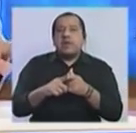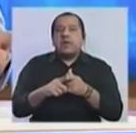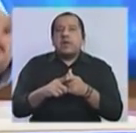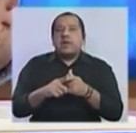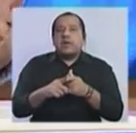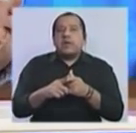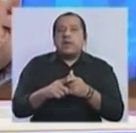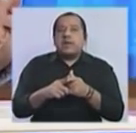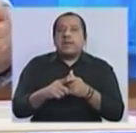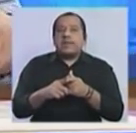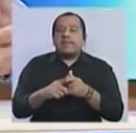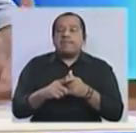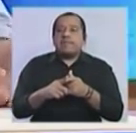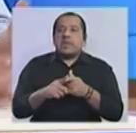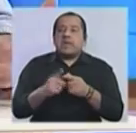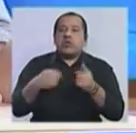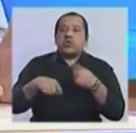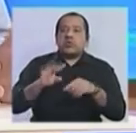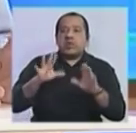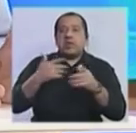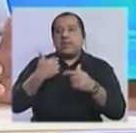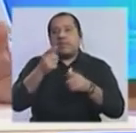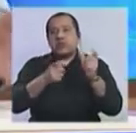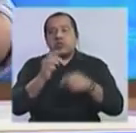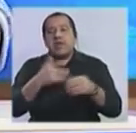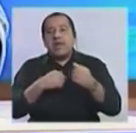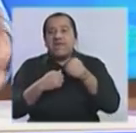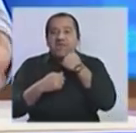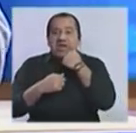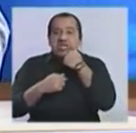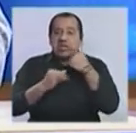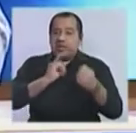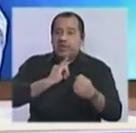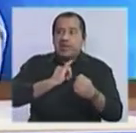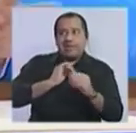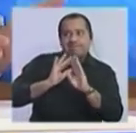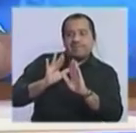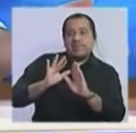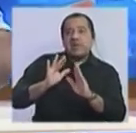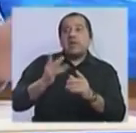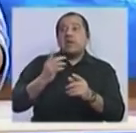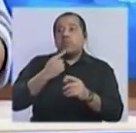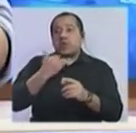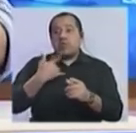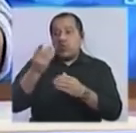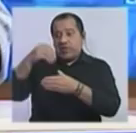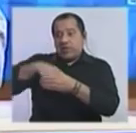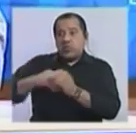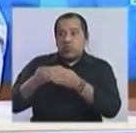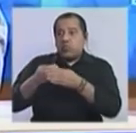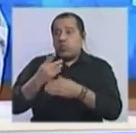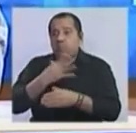¿sí? Sobre todo gente de orden vallista, mismo dentro del Partido Nacional. Ya pasó en elecciones anteriores que